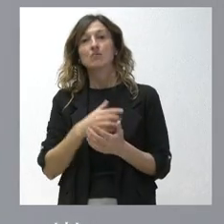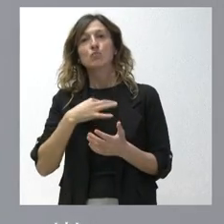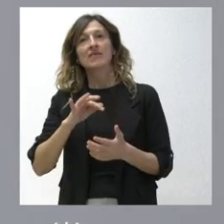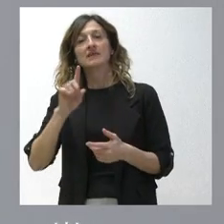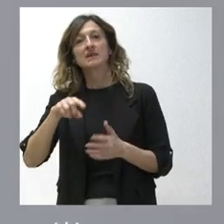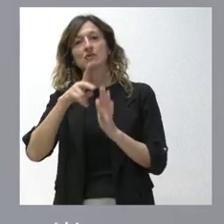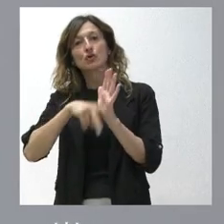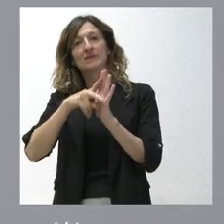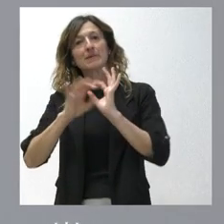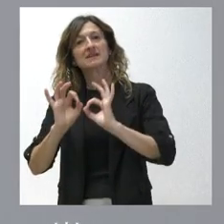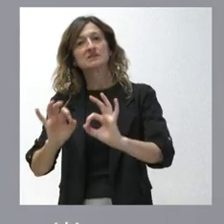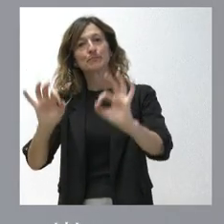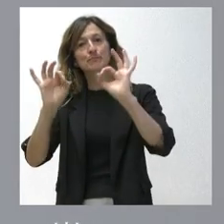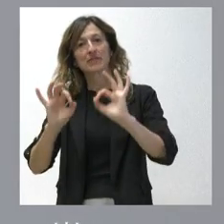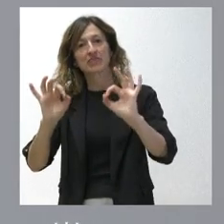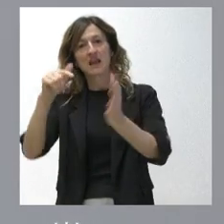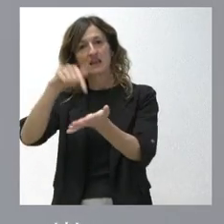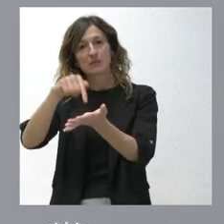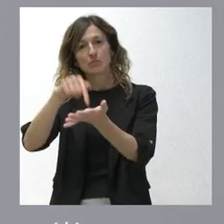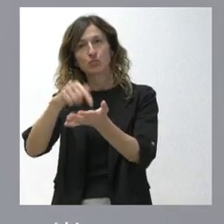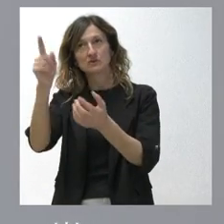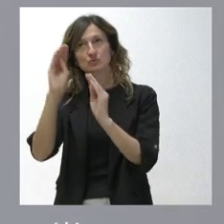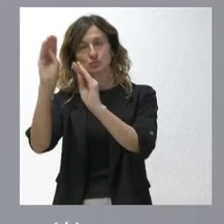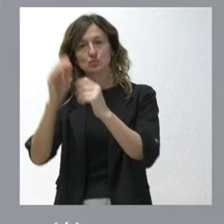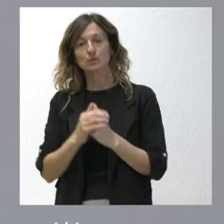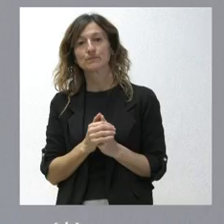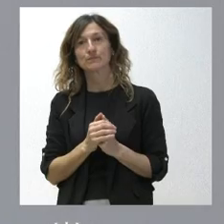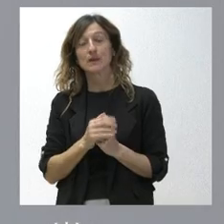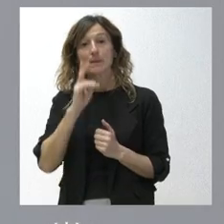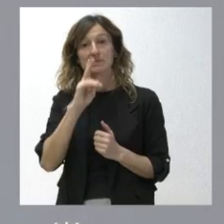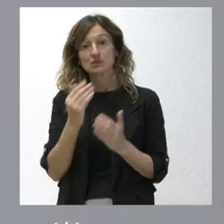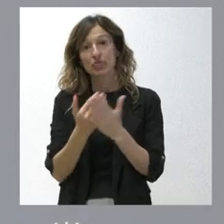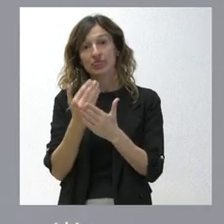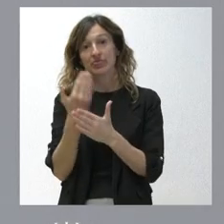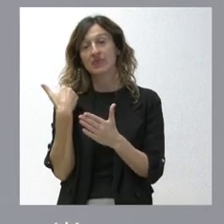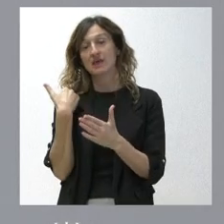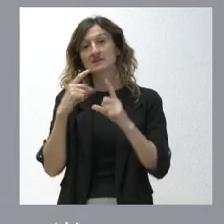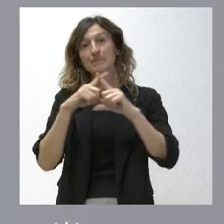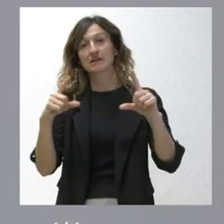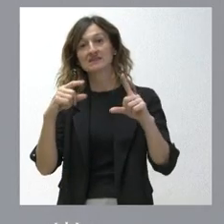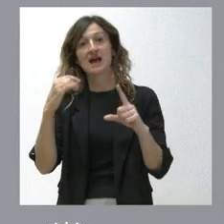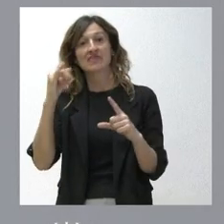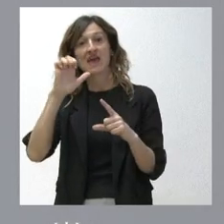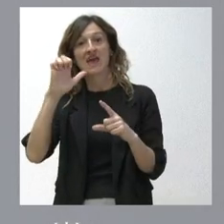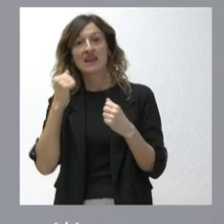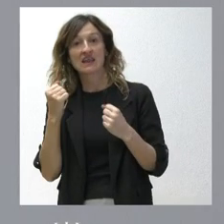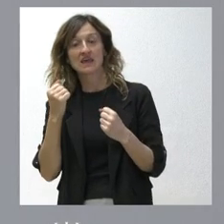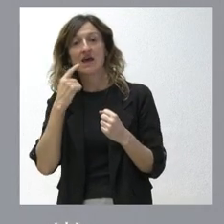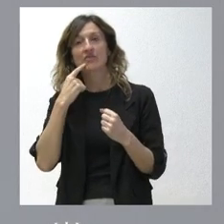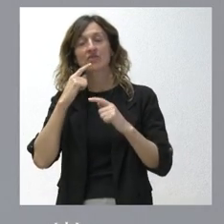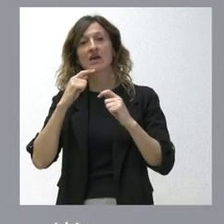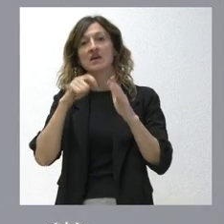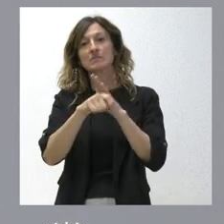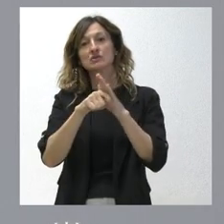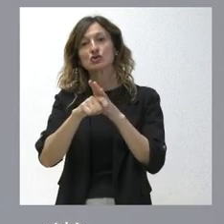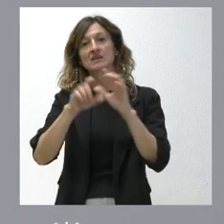normativa específica en este impuesto. Habrán visto ustedes en estos días que diversas compañías energéticas han anunciado inversiones fuera de